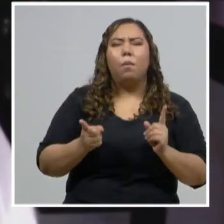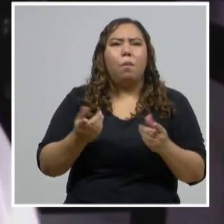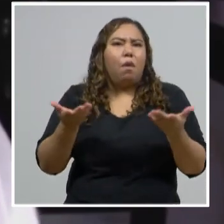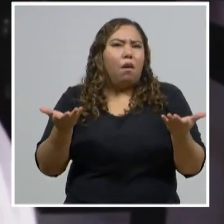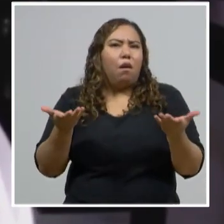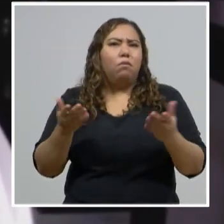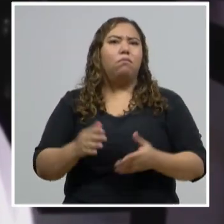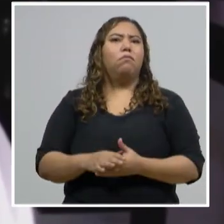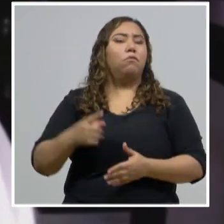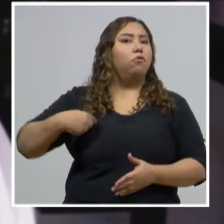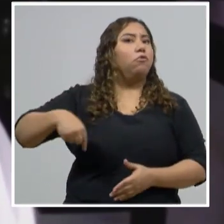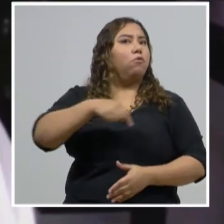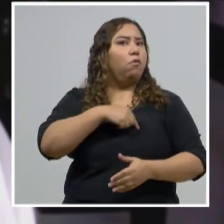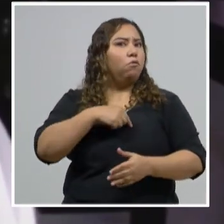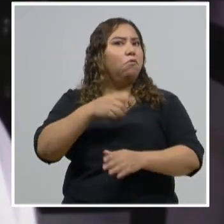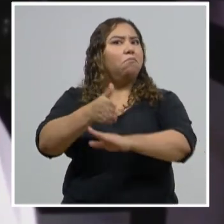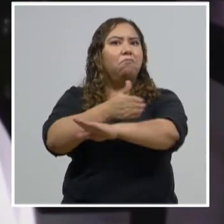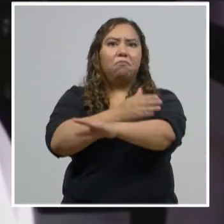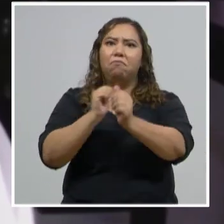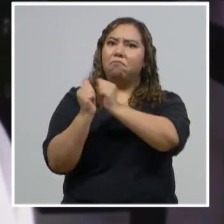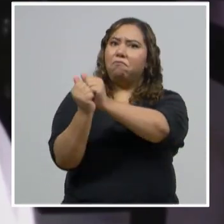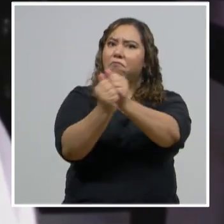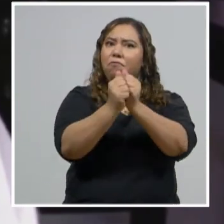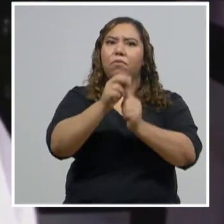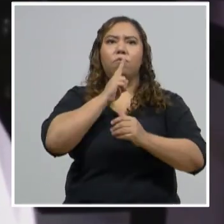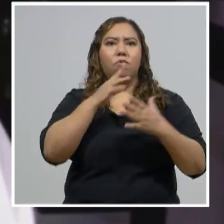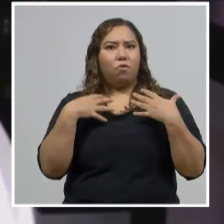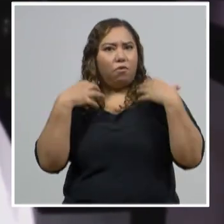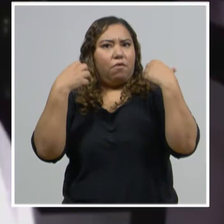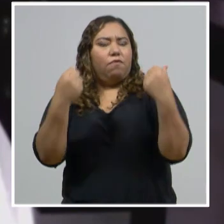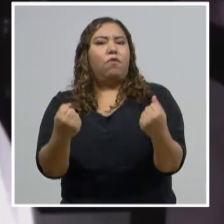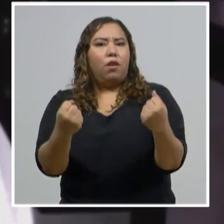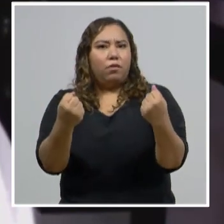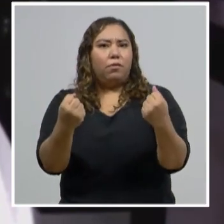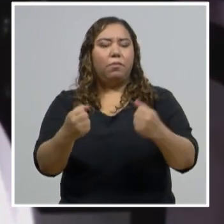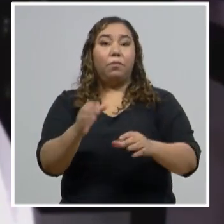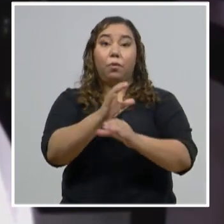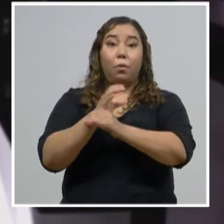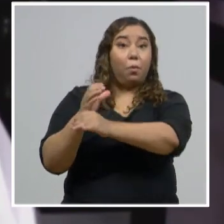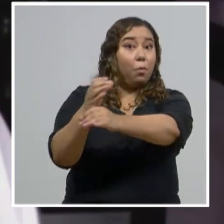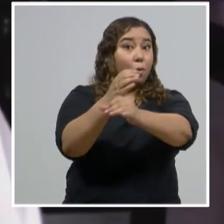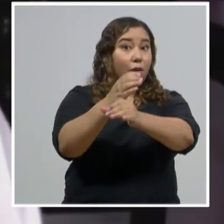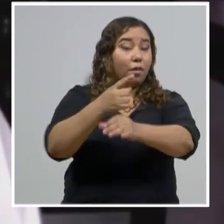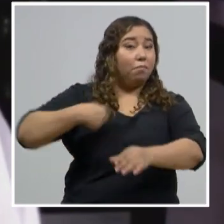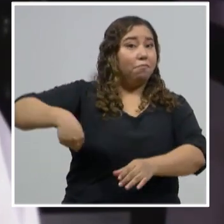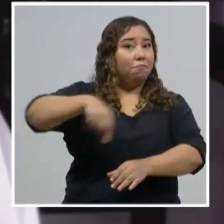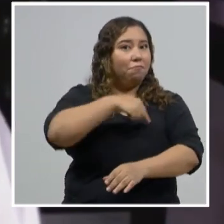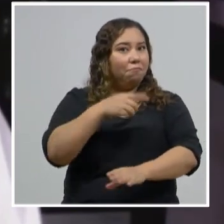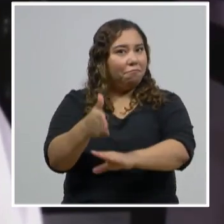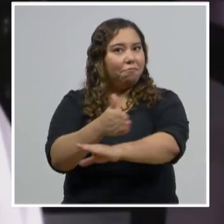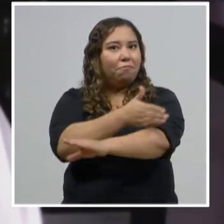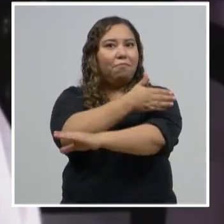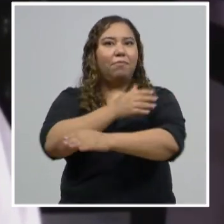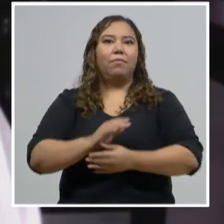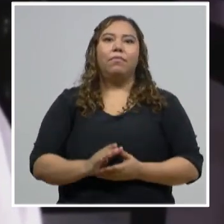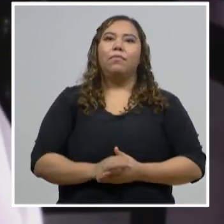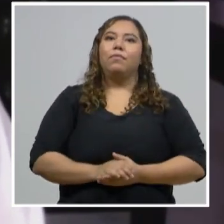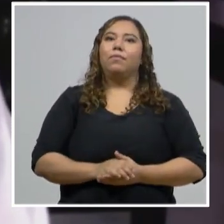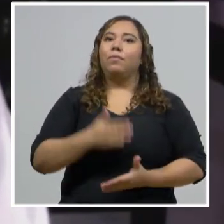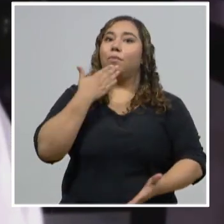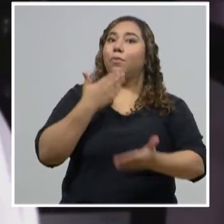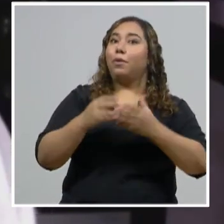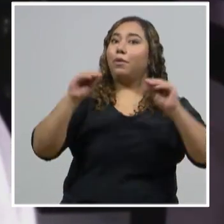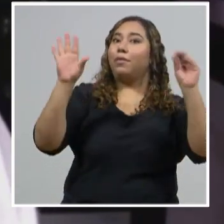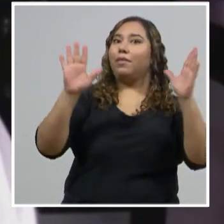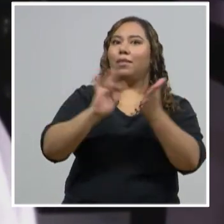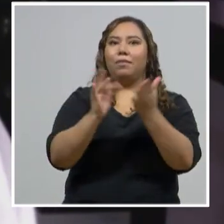vamos a salir adelante. Fuerza Honduras, si nos cuidamos, juntos avanzamos. Buenos días,